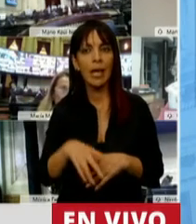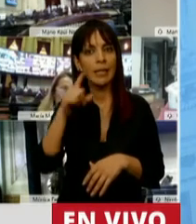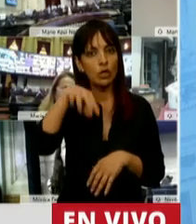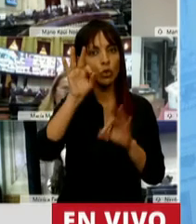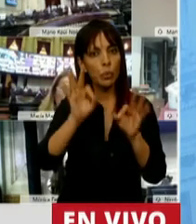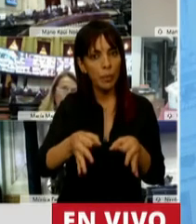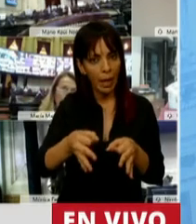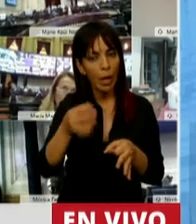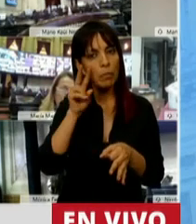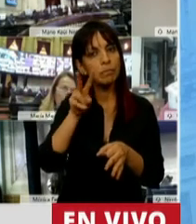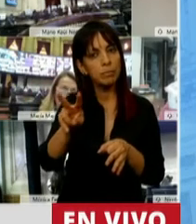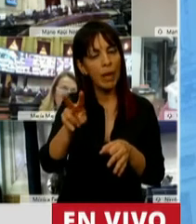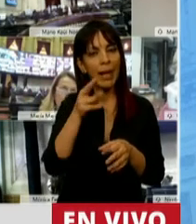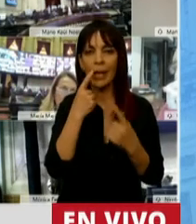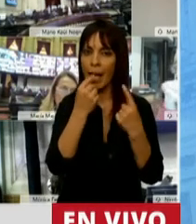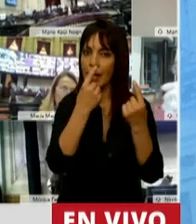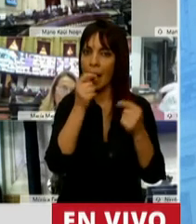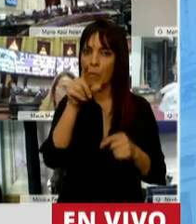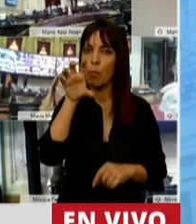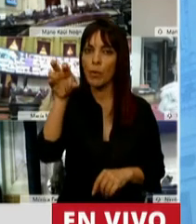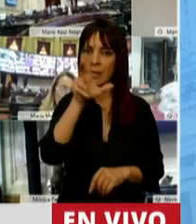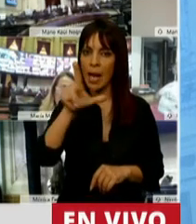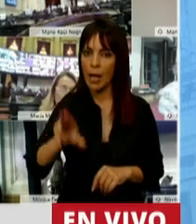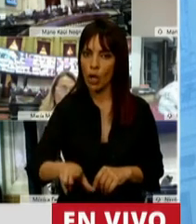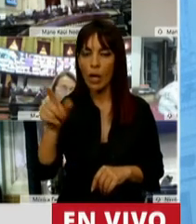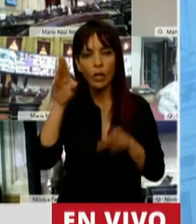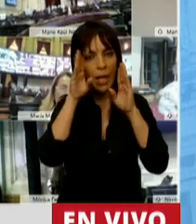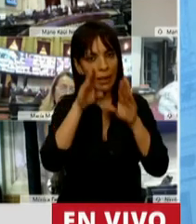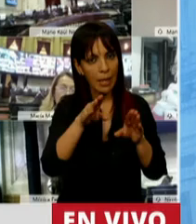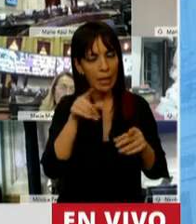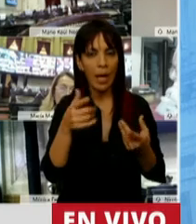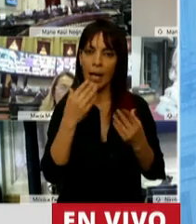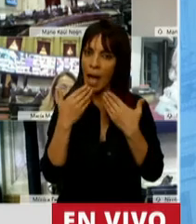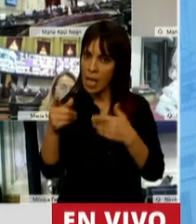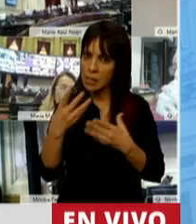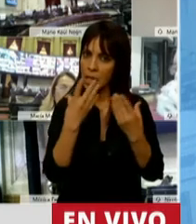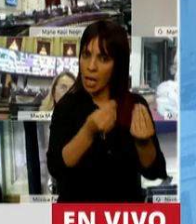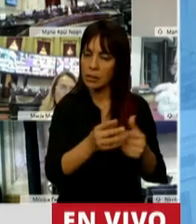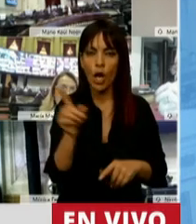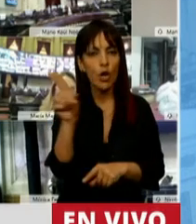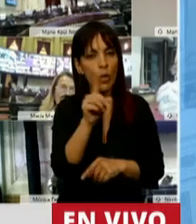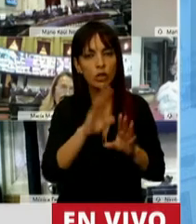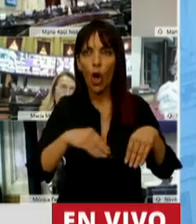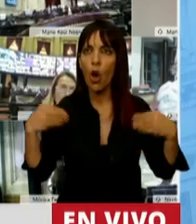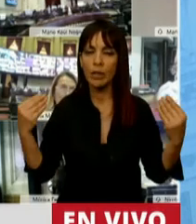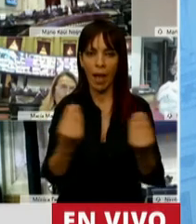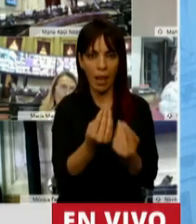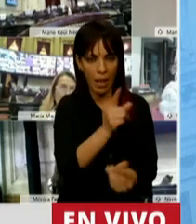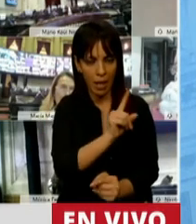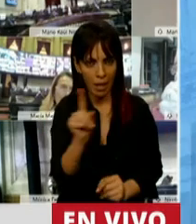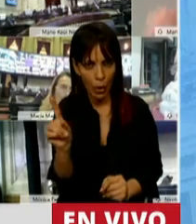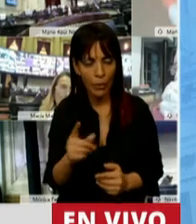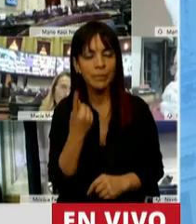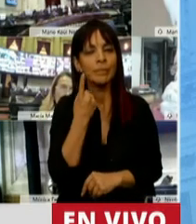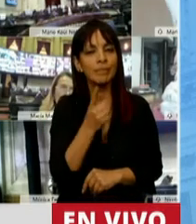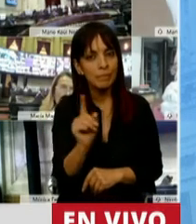histórico de la provincia de La Rioja y que hoy significa una base importante. No representa a la totalidad, pero